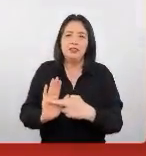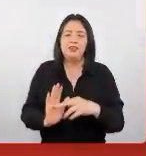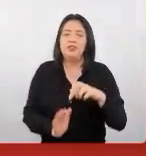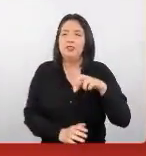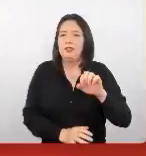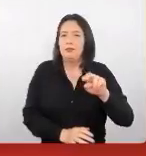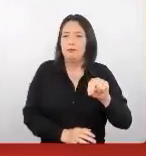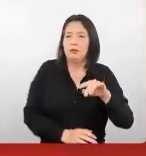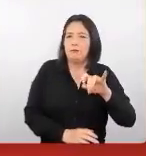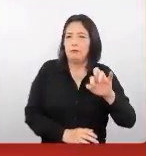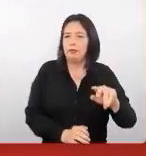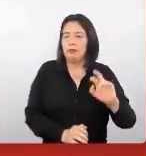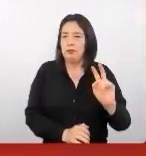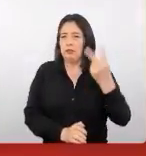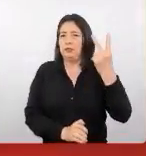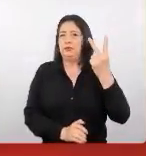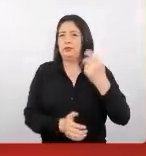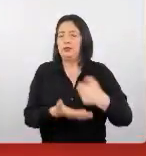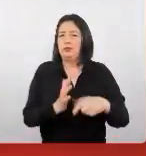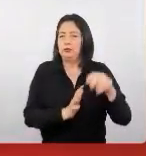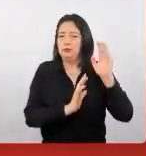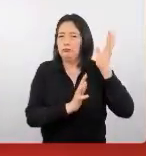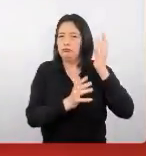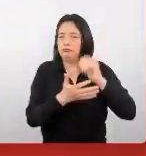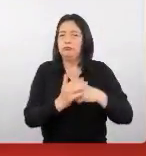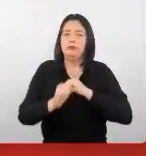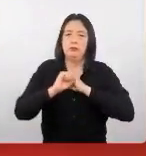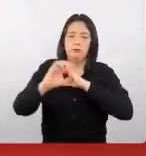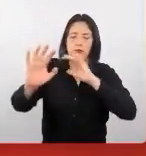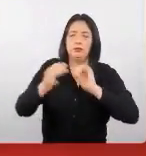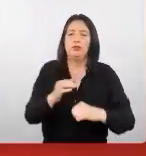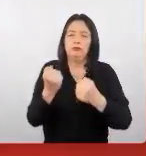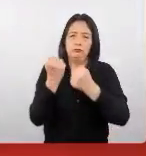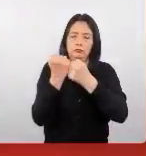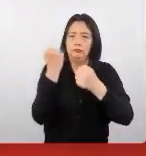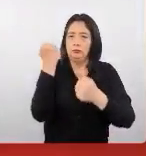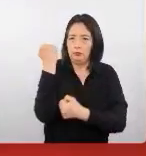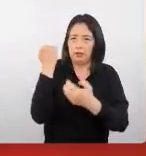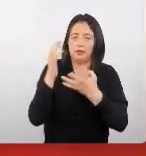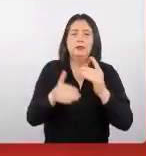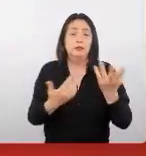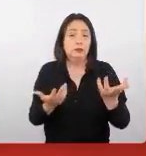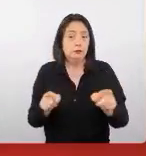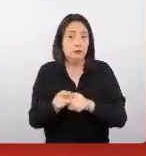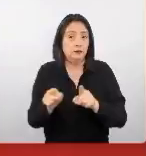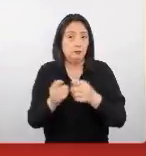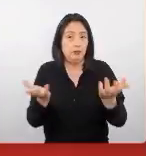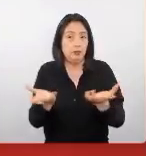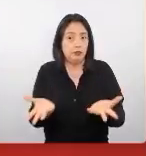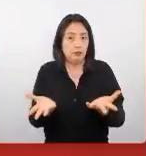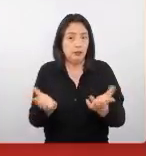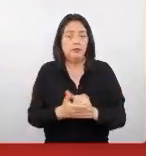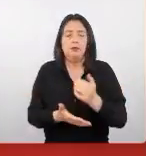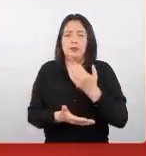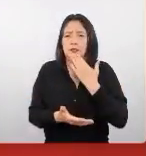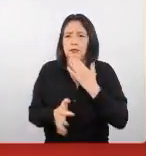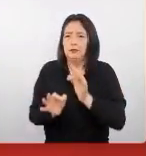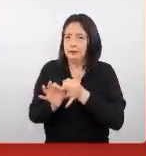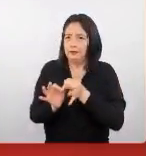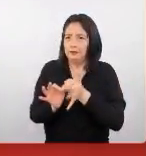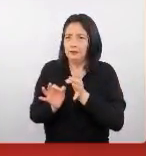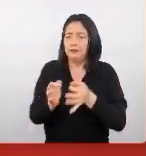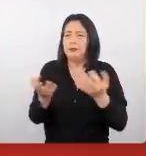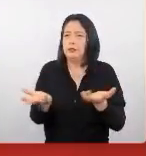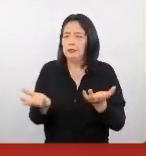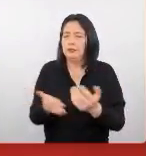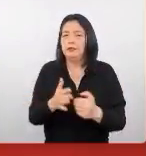segundo evento del programa de capacitación de Expo Perú Turismo Dubái. Asimismo está con nosotros nuestro entérprete de diseñas que nos